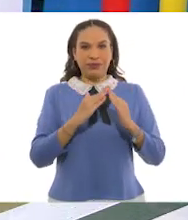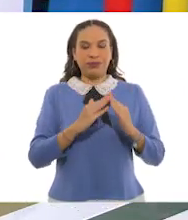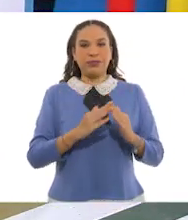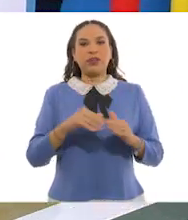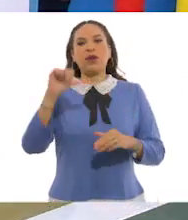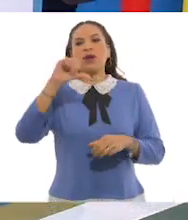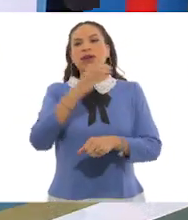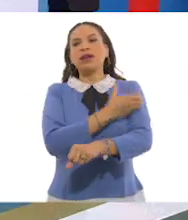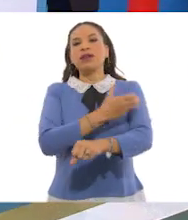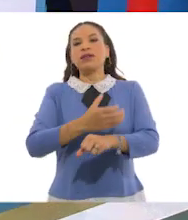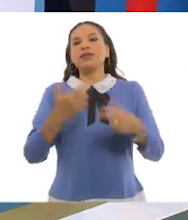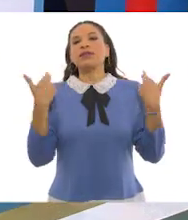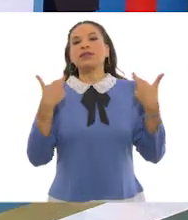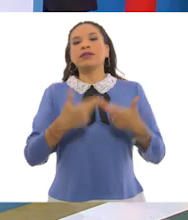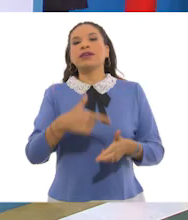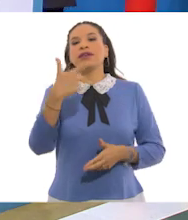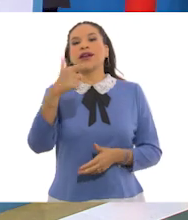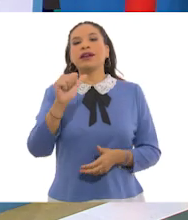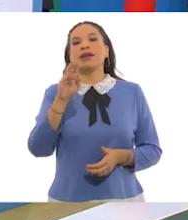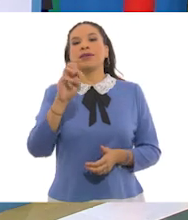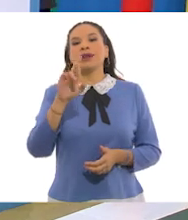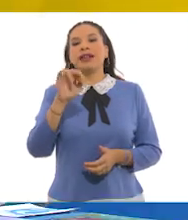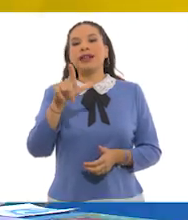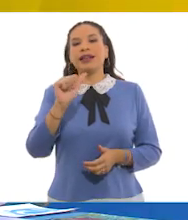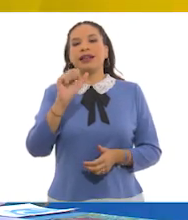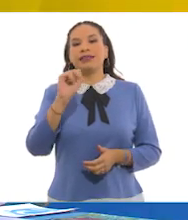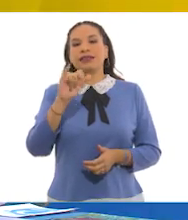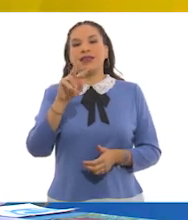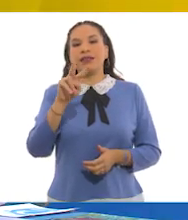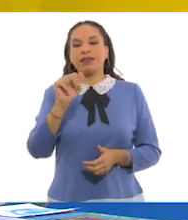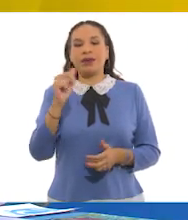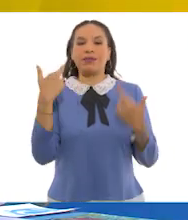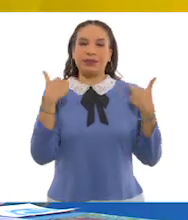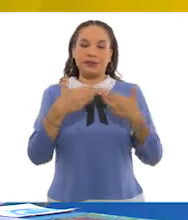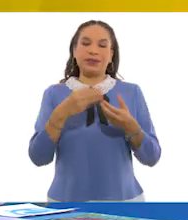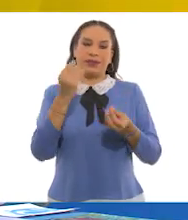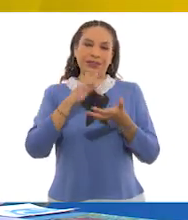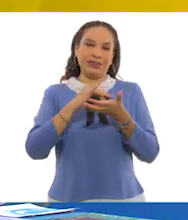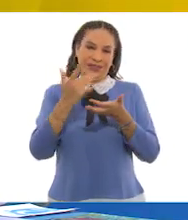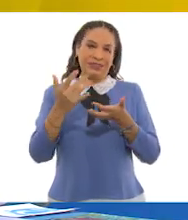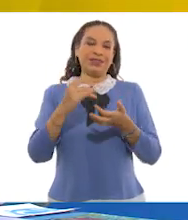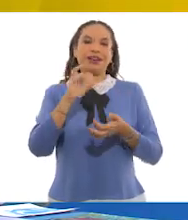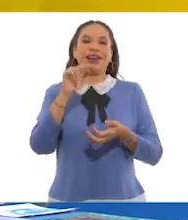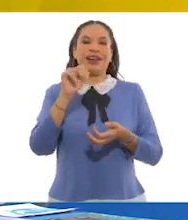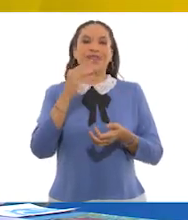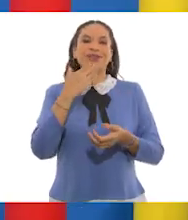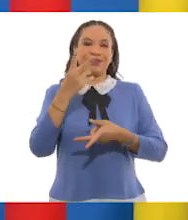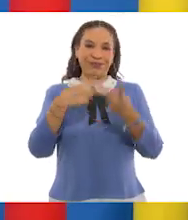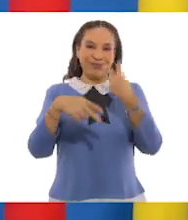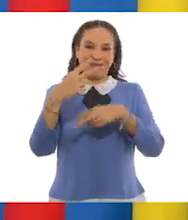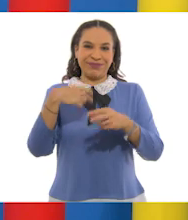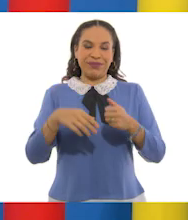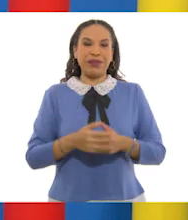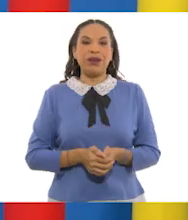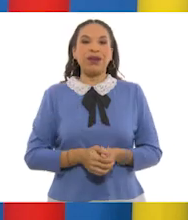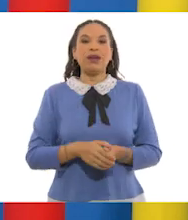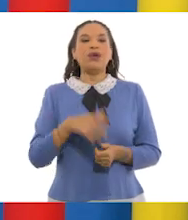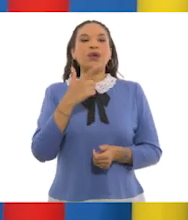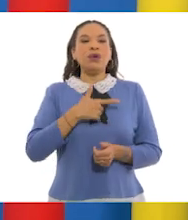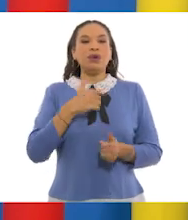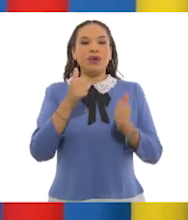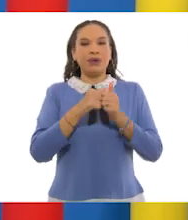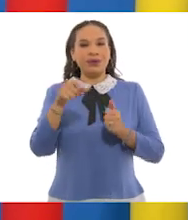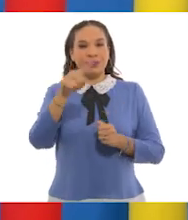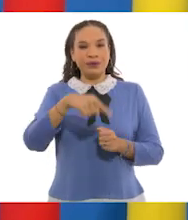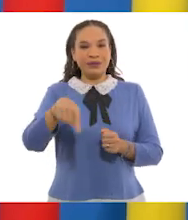Hoy nos acompaña la maestra Gabriela Silva, maestra, bienvenida. Hola Juan Carlos, gracias, bienvenidos chicos. Vamos a tener el gusto de